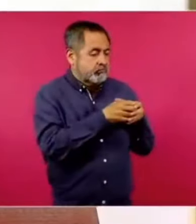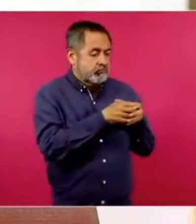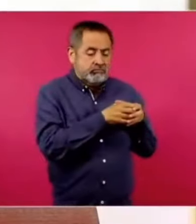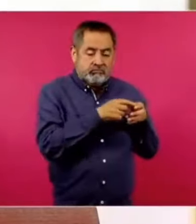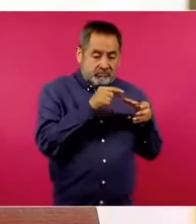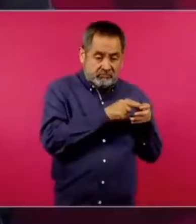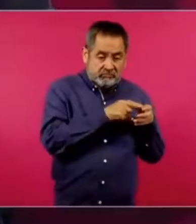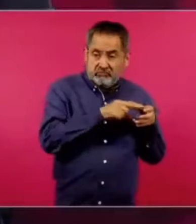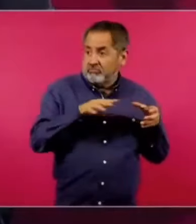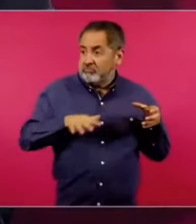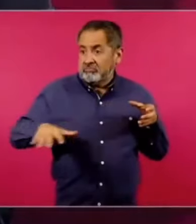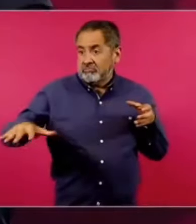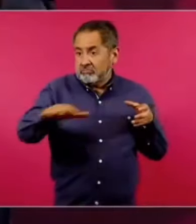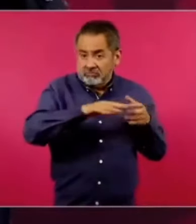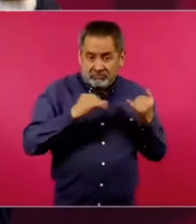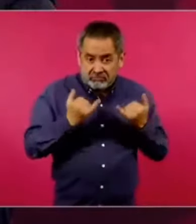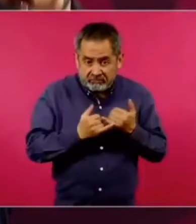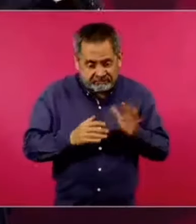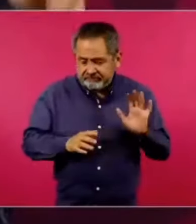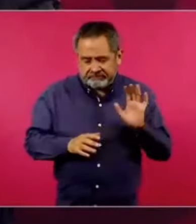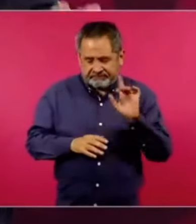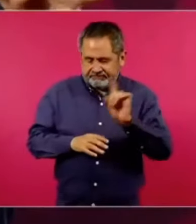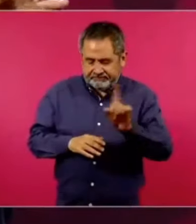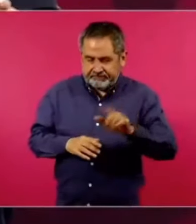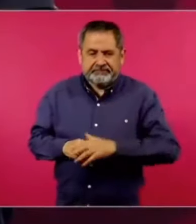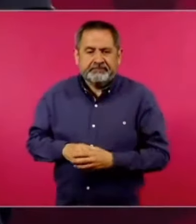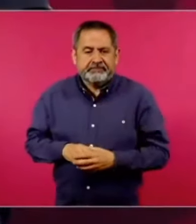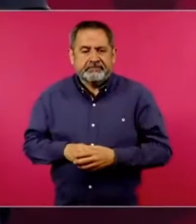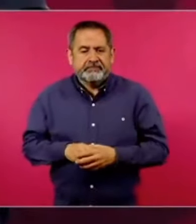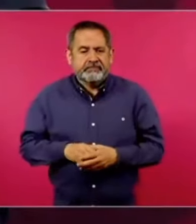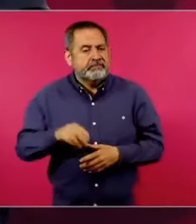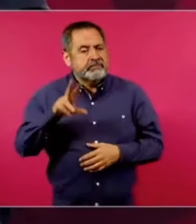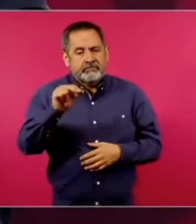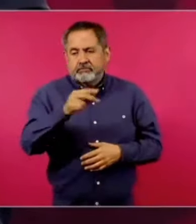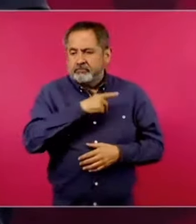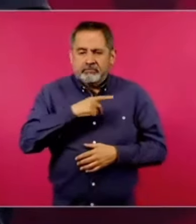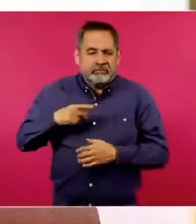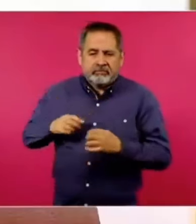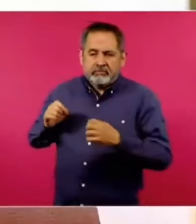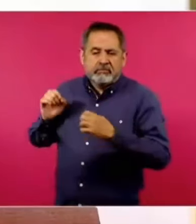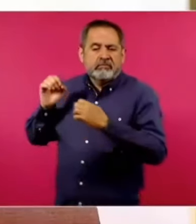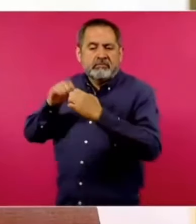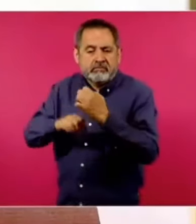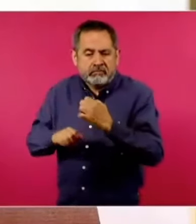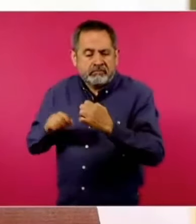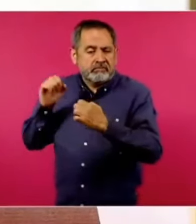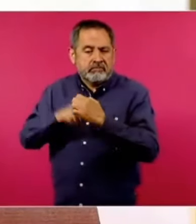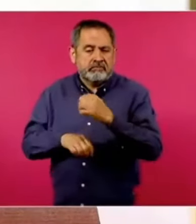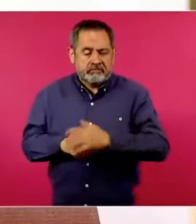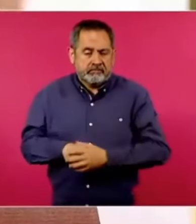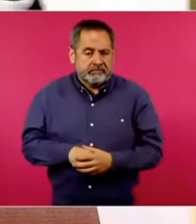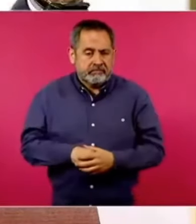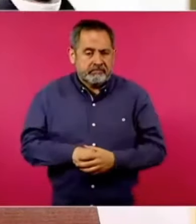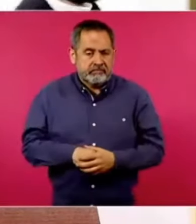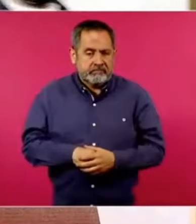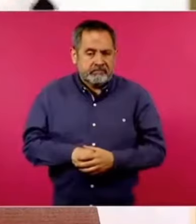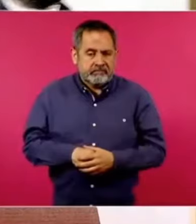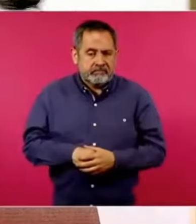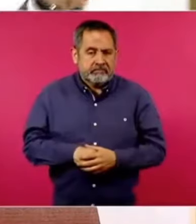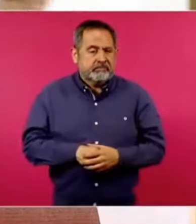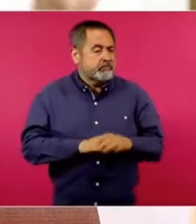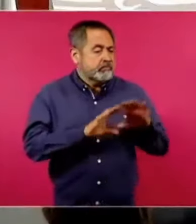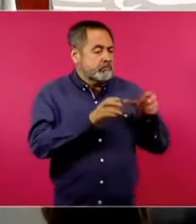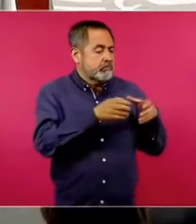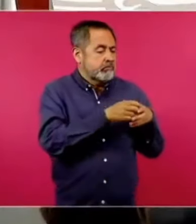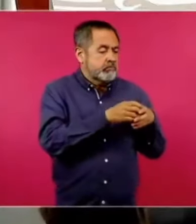y no querer engañar utilizando nada más